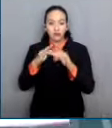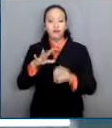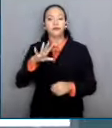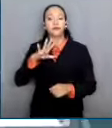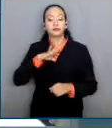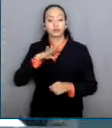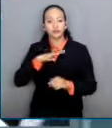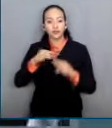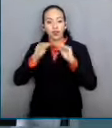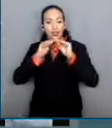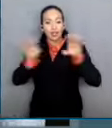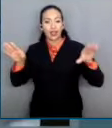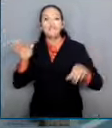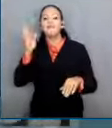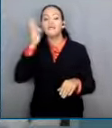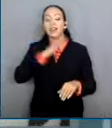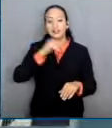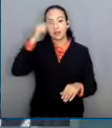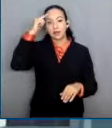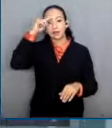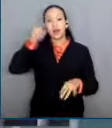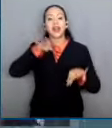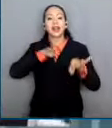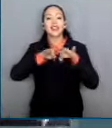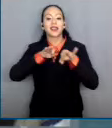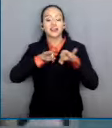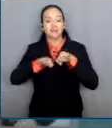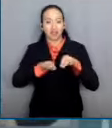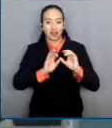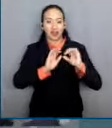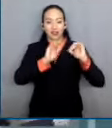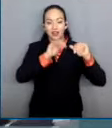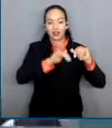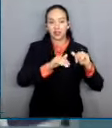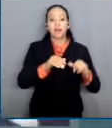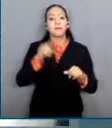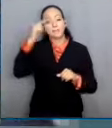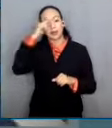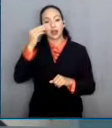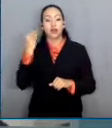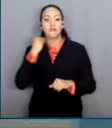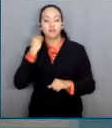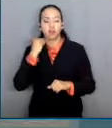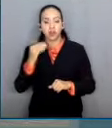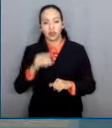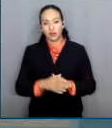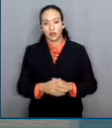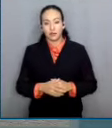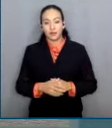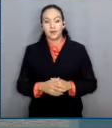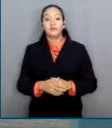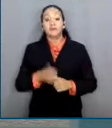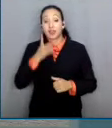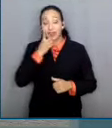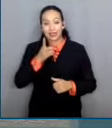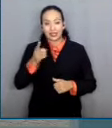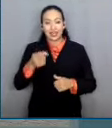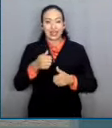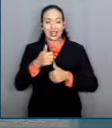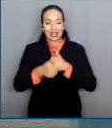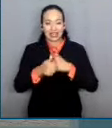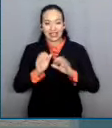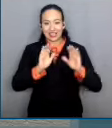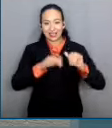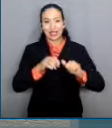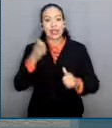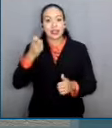ocupar plazas de persona defensora pública y asesora jurídica. Recordó que las convocatorias son emitidas únicamente por la